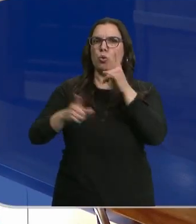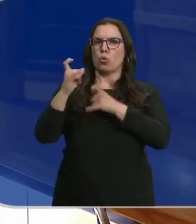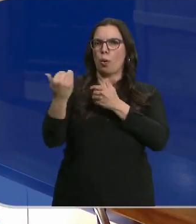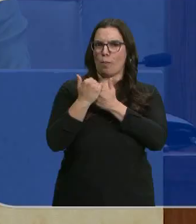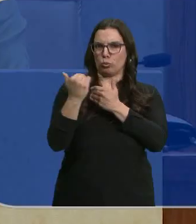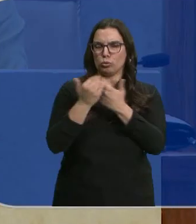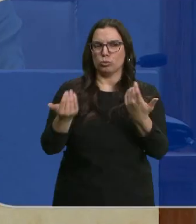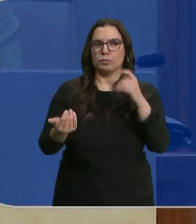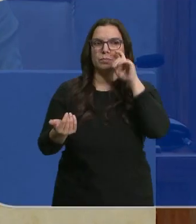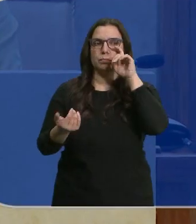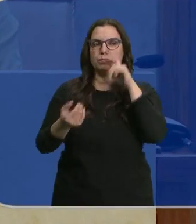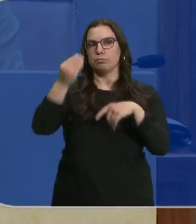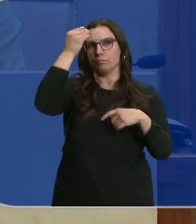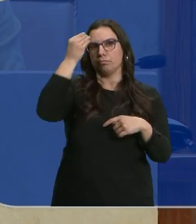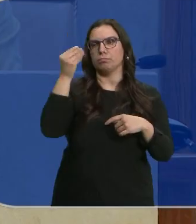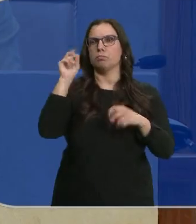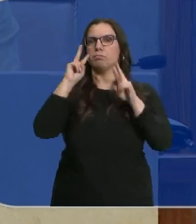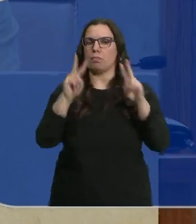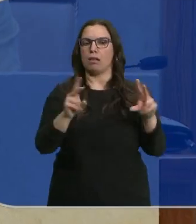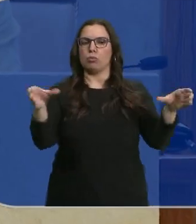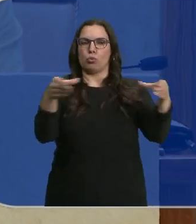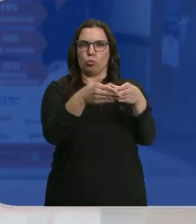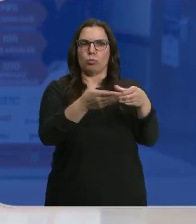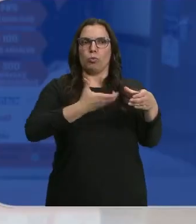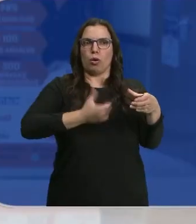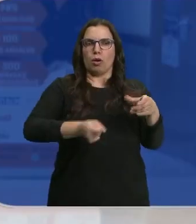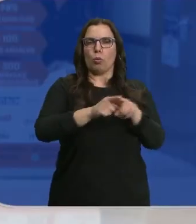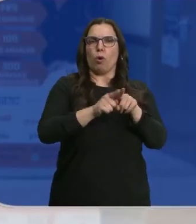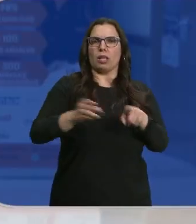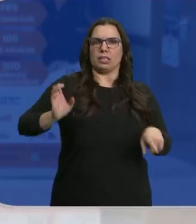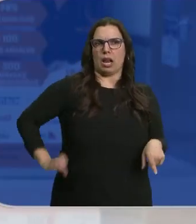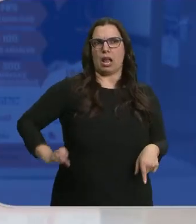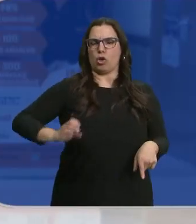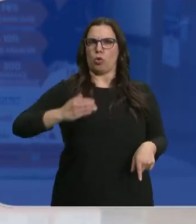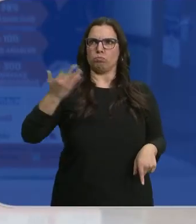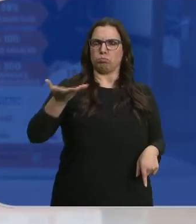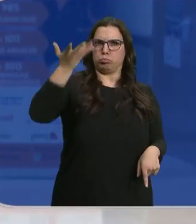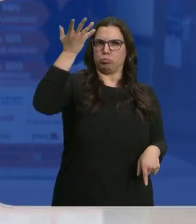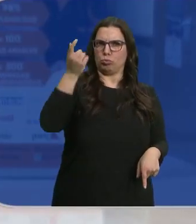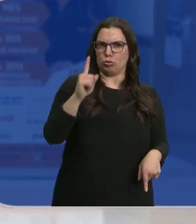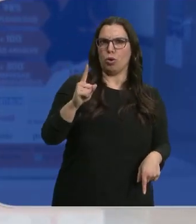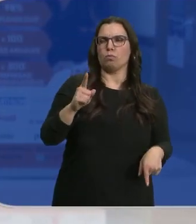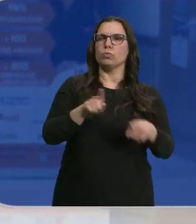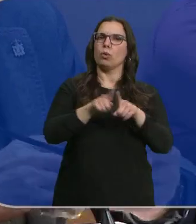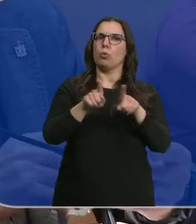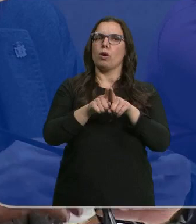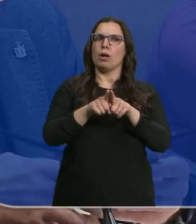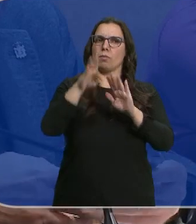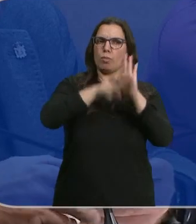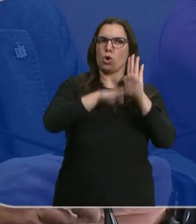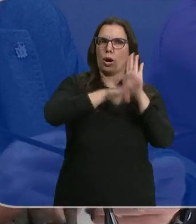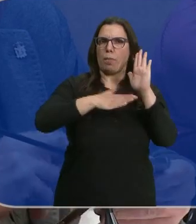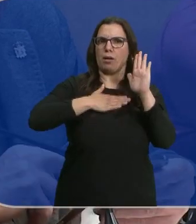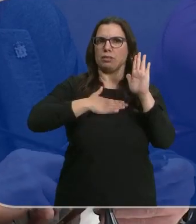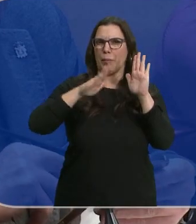Dar a entender que la corporación municipal no va a gozar de unos salarios muy elevados y se intenta vender como una parte del programa